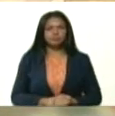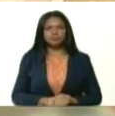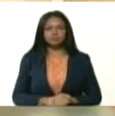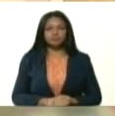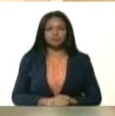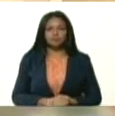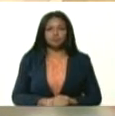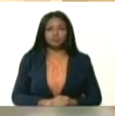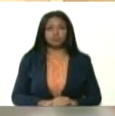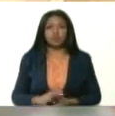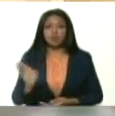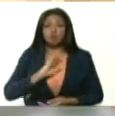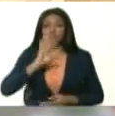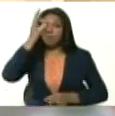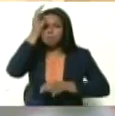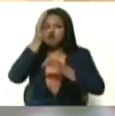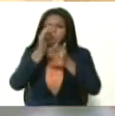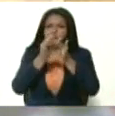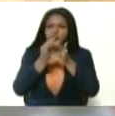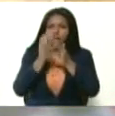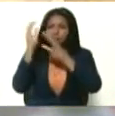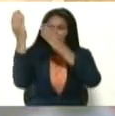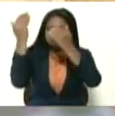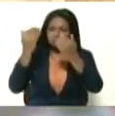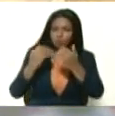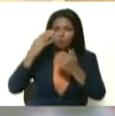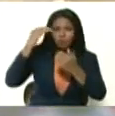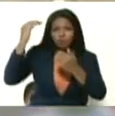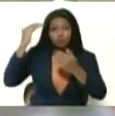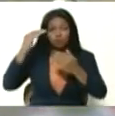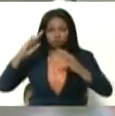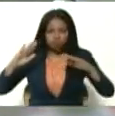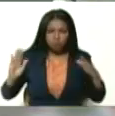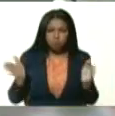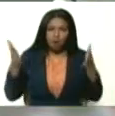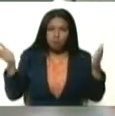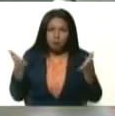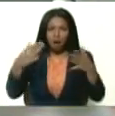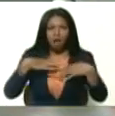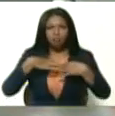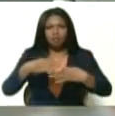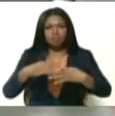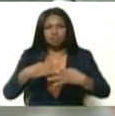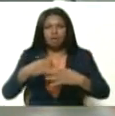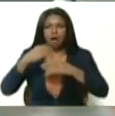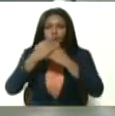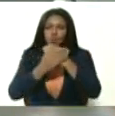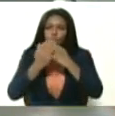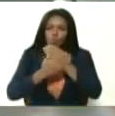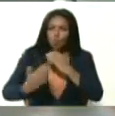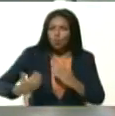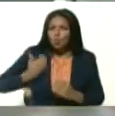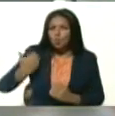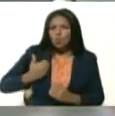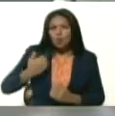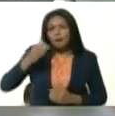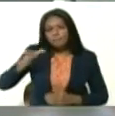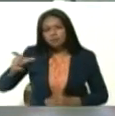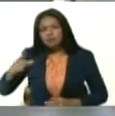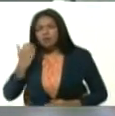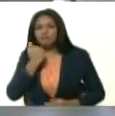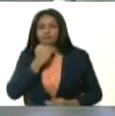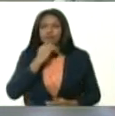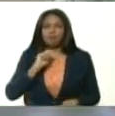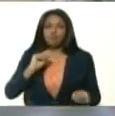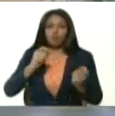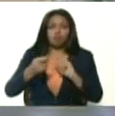¿Fue su fe en la misericordia de Dios lo que le empujó a intentar aliviar el sufrimiento de los enfermos? O, por